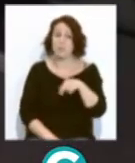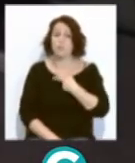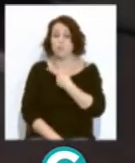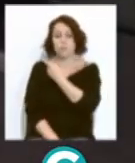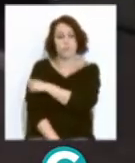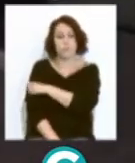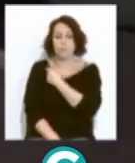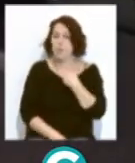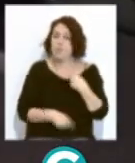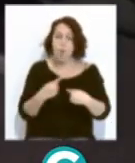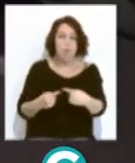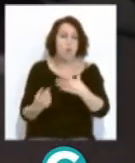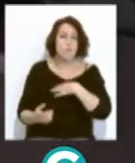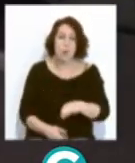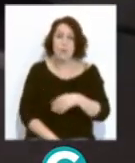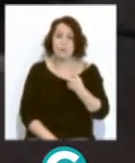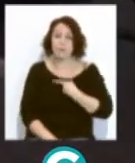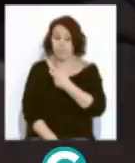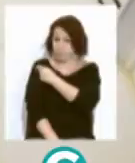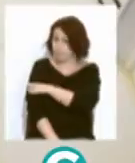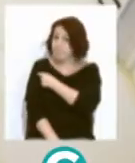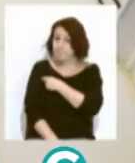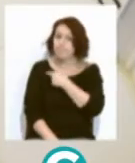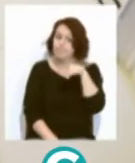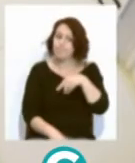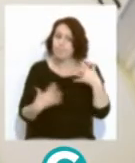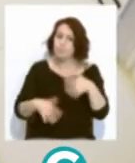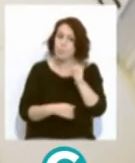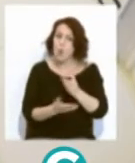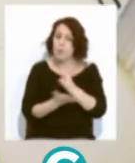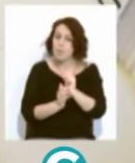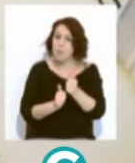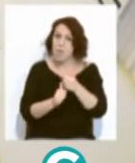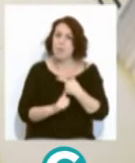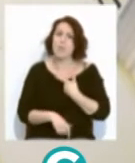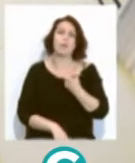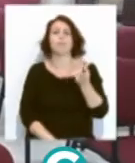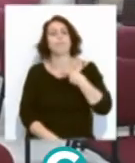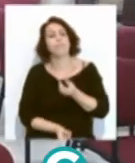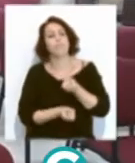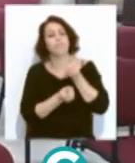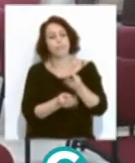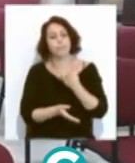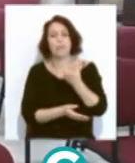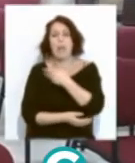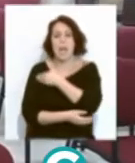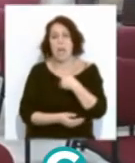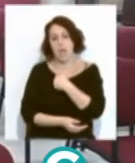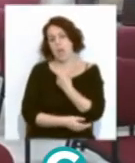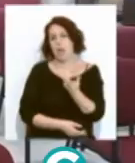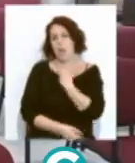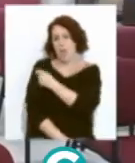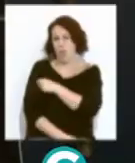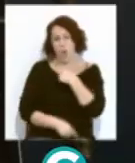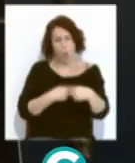a diario. Tras retomarse la vacunación con este antídoto este miércoles, el órgano colegial ha trasladado su apuesta por que se administren